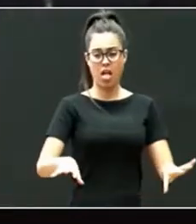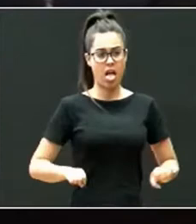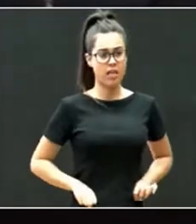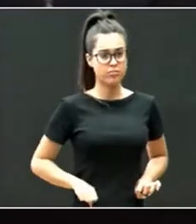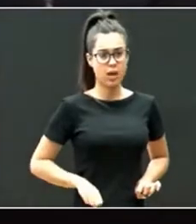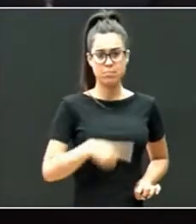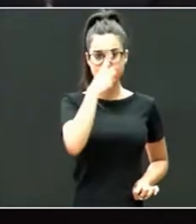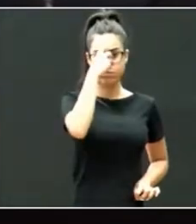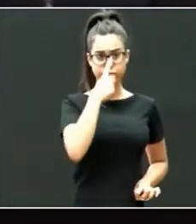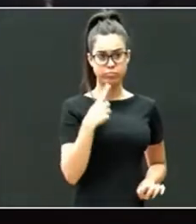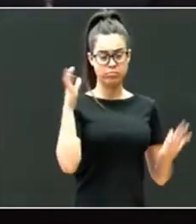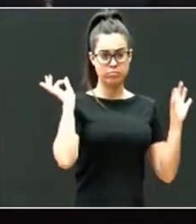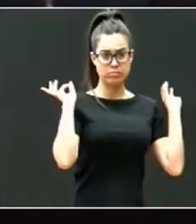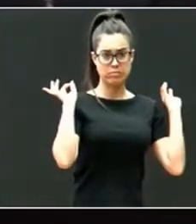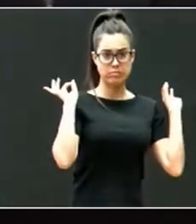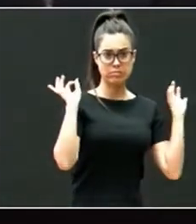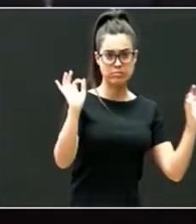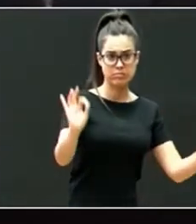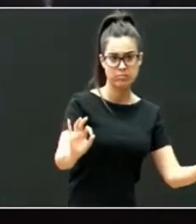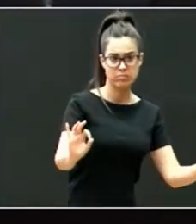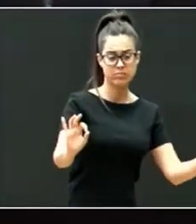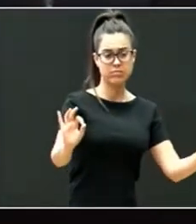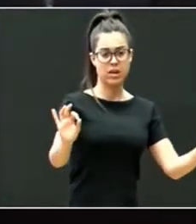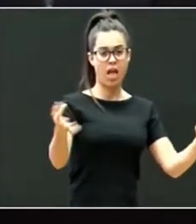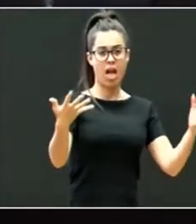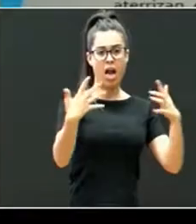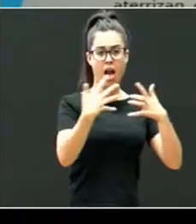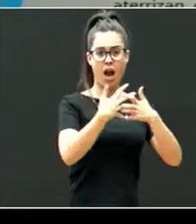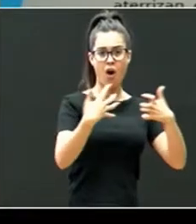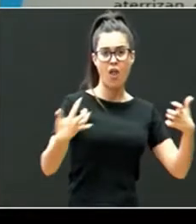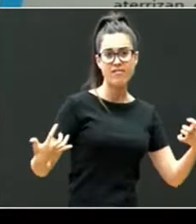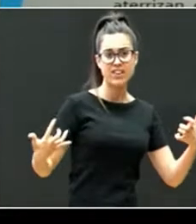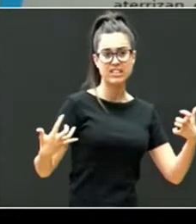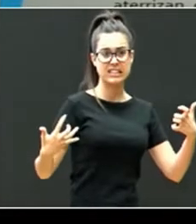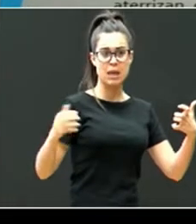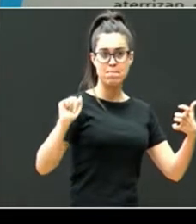enunciación que nos hace Palacios.